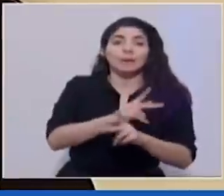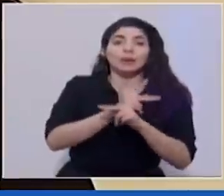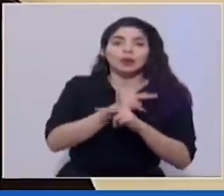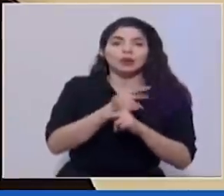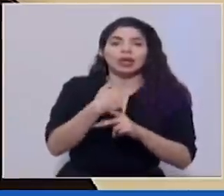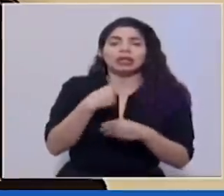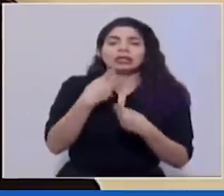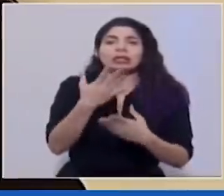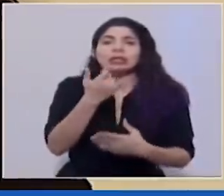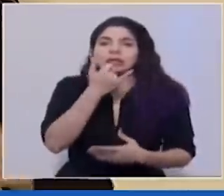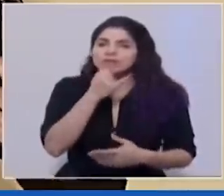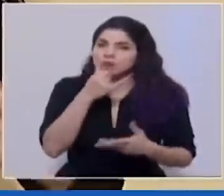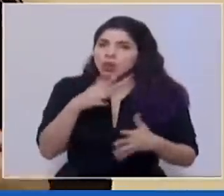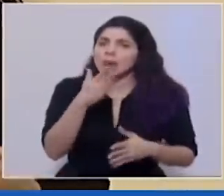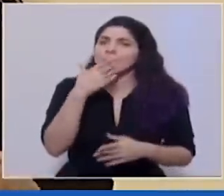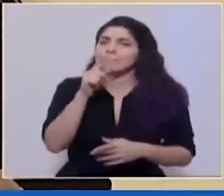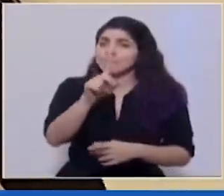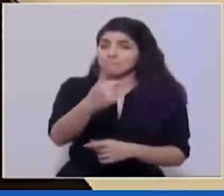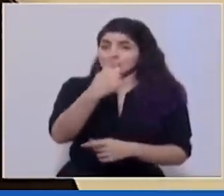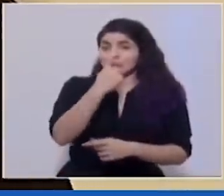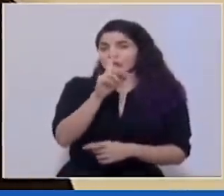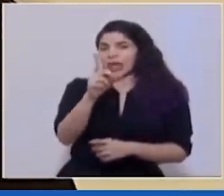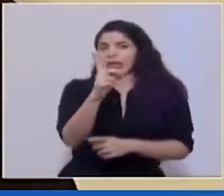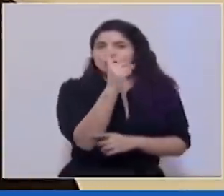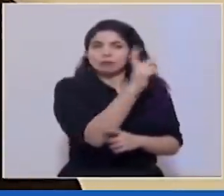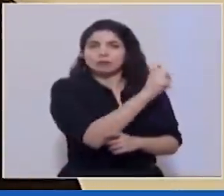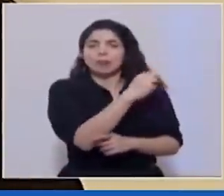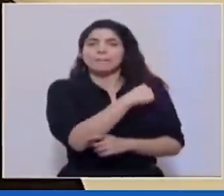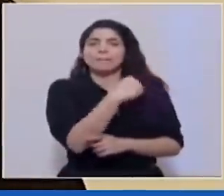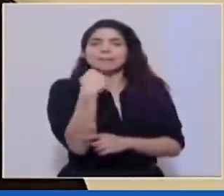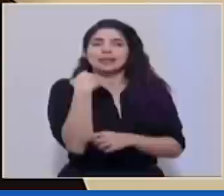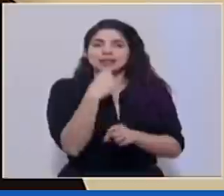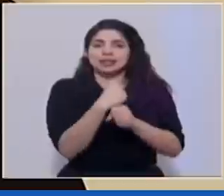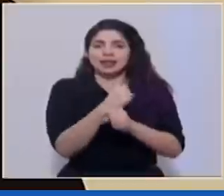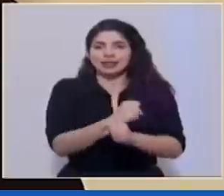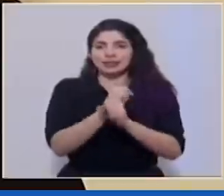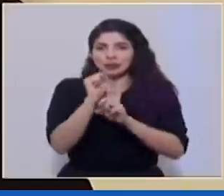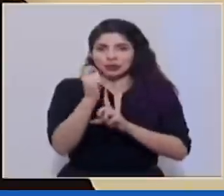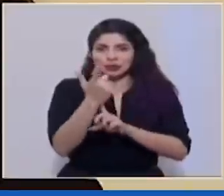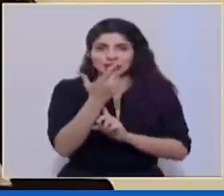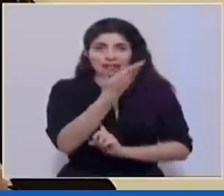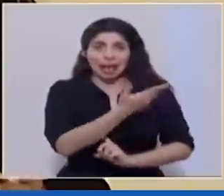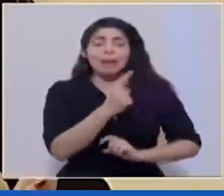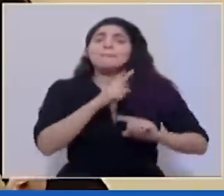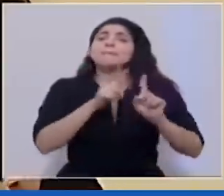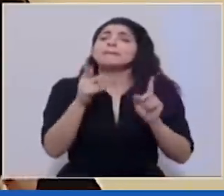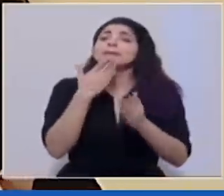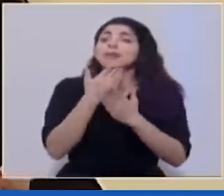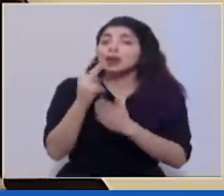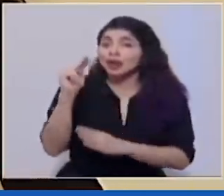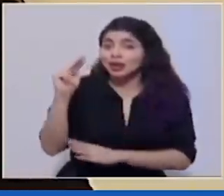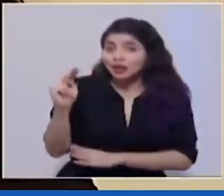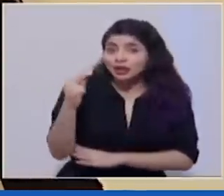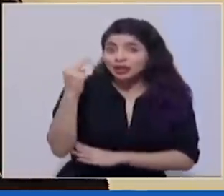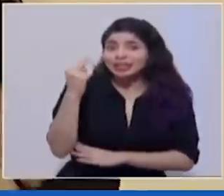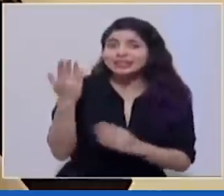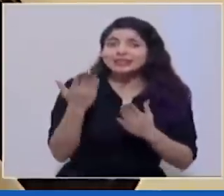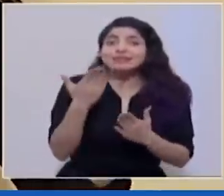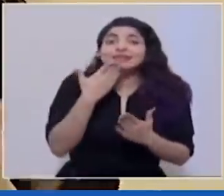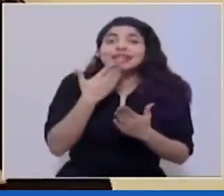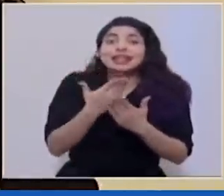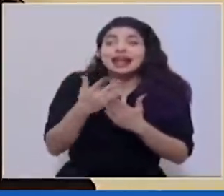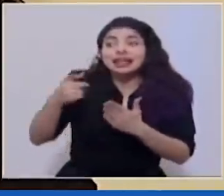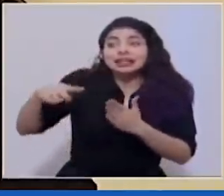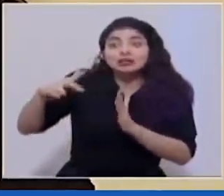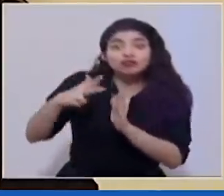mejor que le podamos redirigir esta consulta a mi colega ministra de Trabajo y Seguridad Social no obstante la buena noticia es que gracias a la